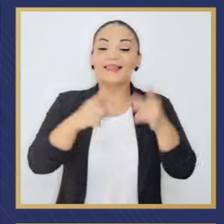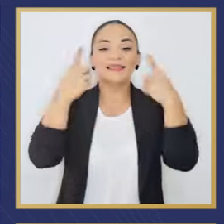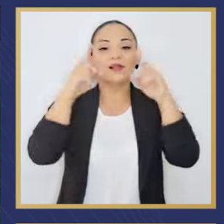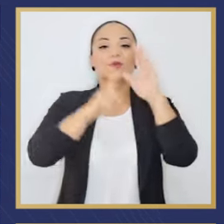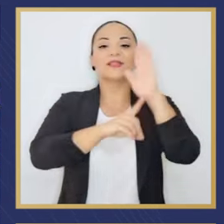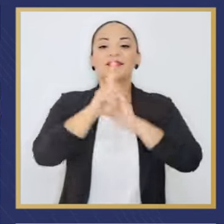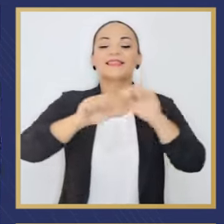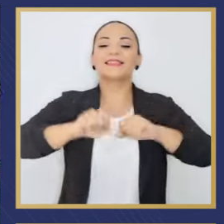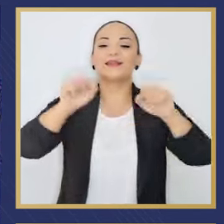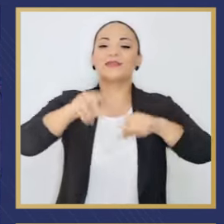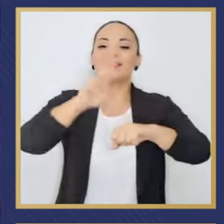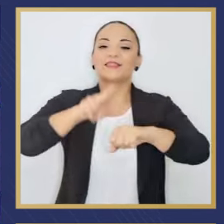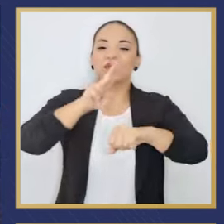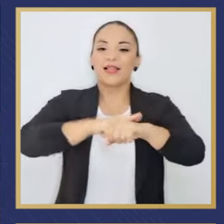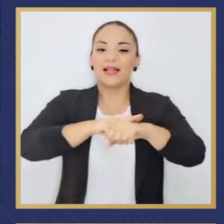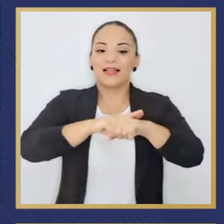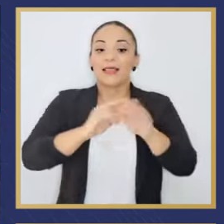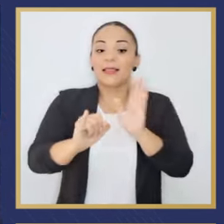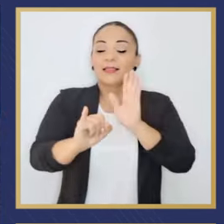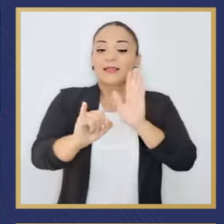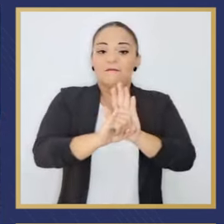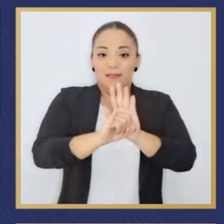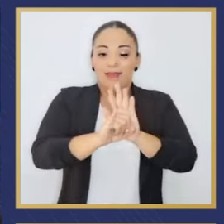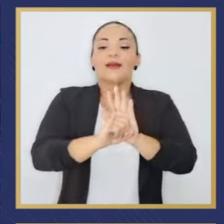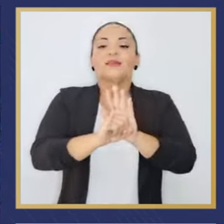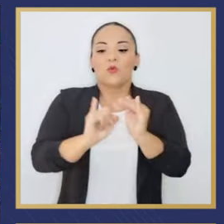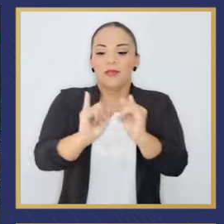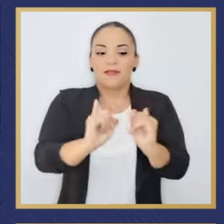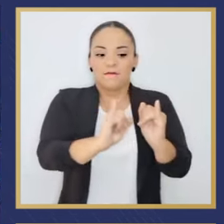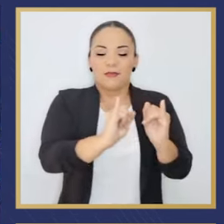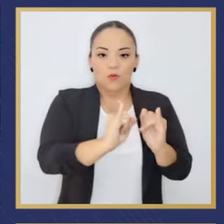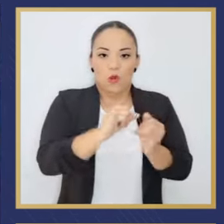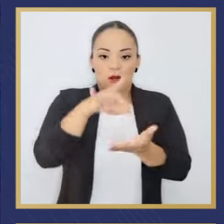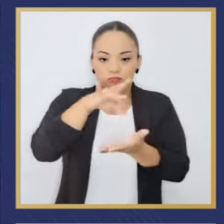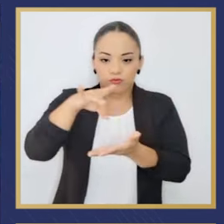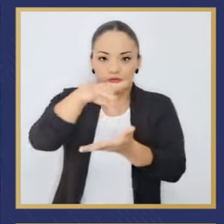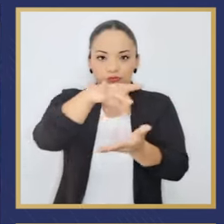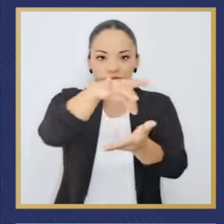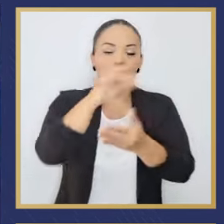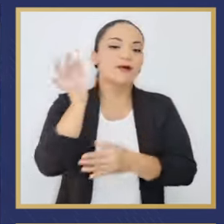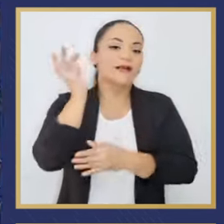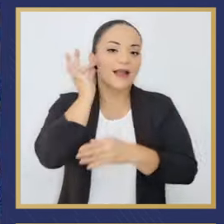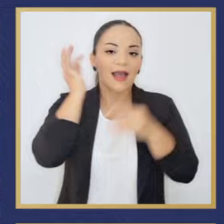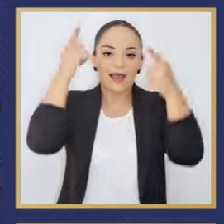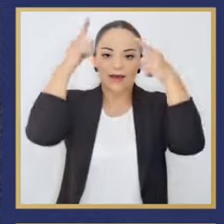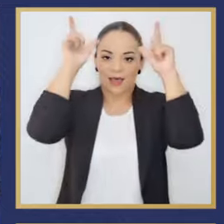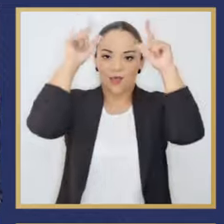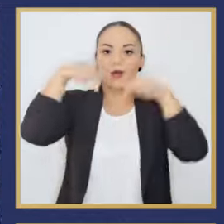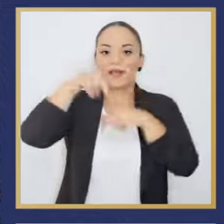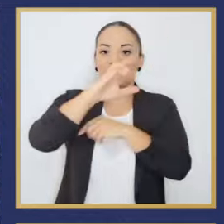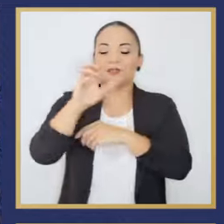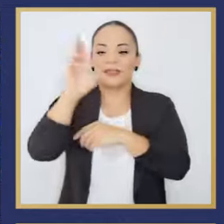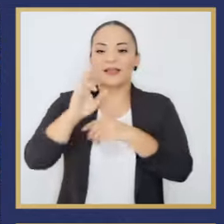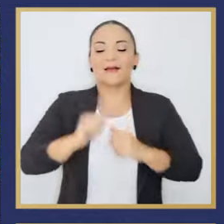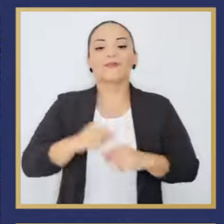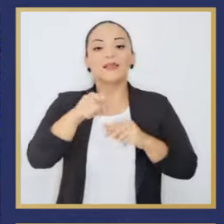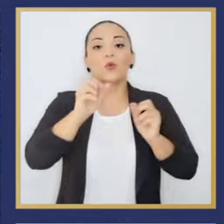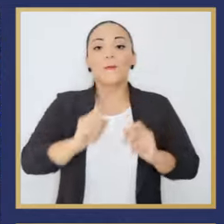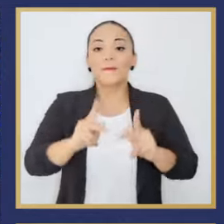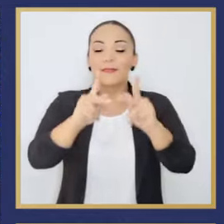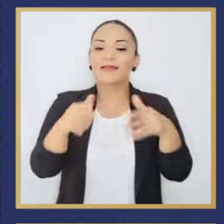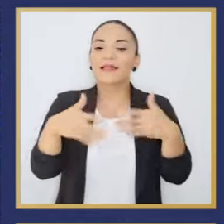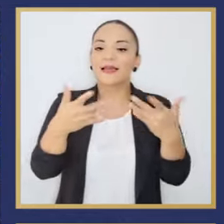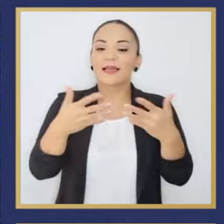desarrolló el Sistema Nacional de Identificación Individual y Rastreadibilidad del Ganado Bovino en Costa Rica, que